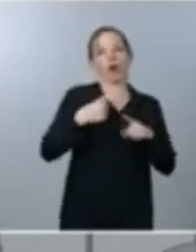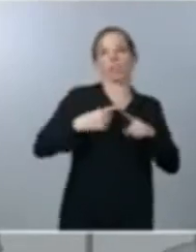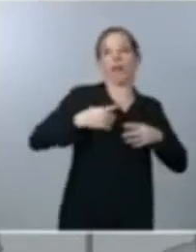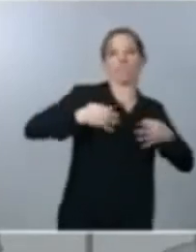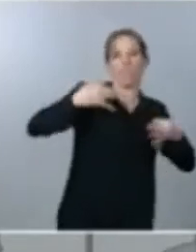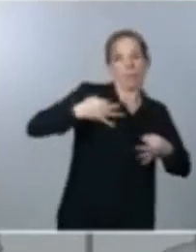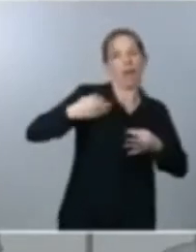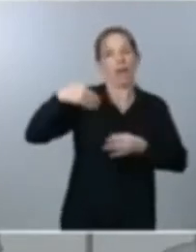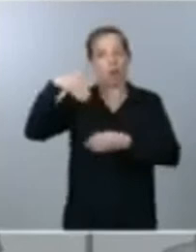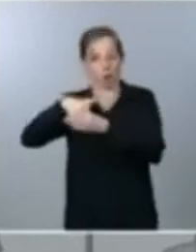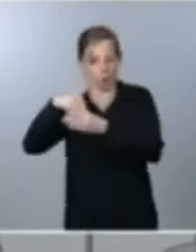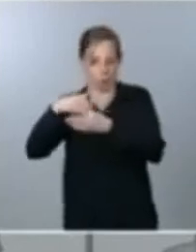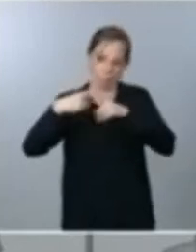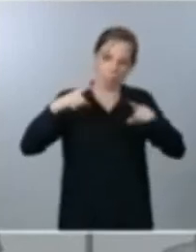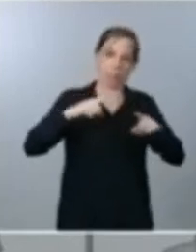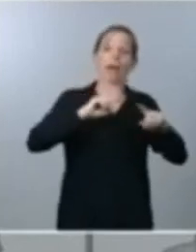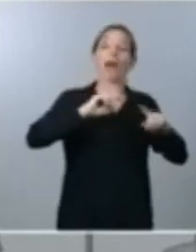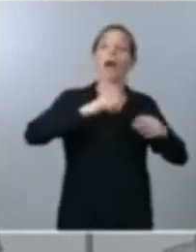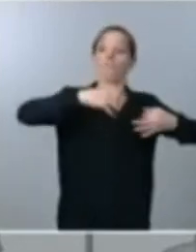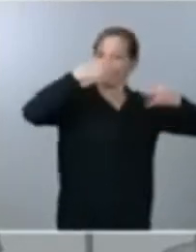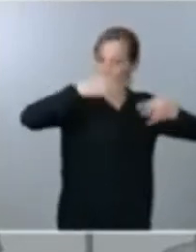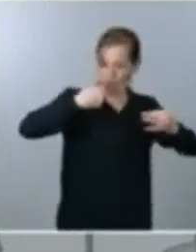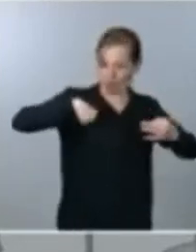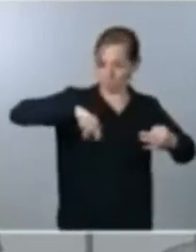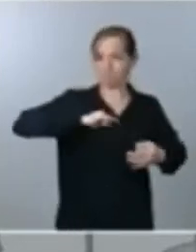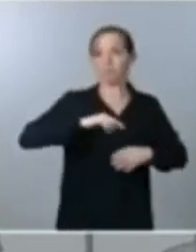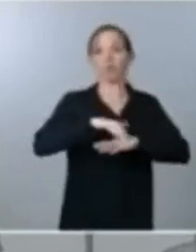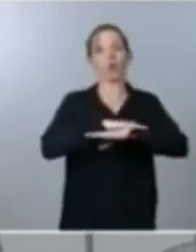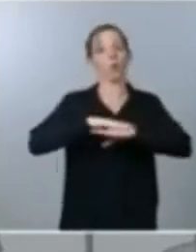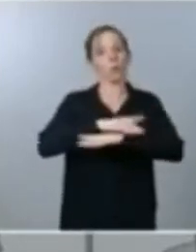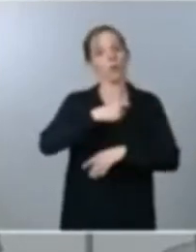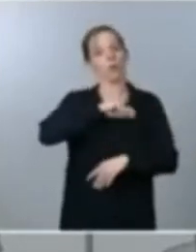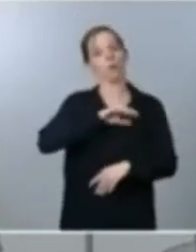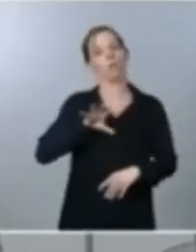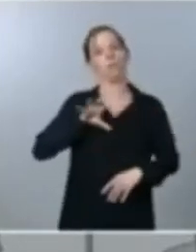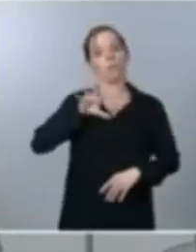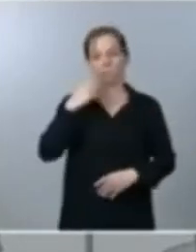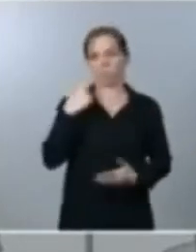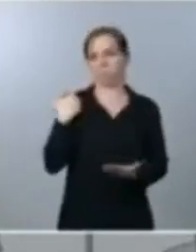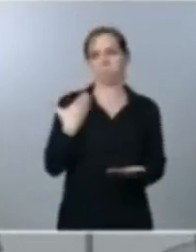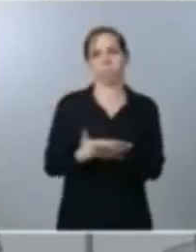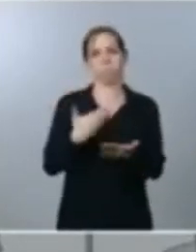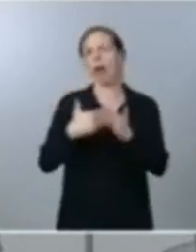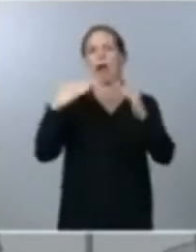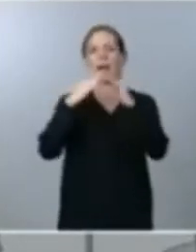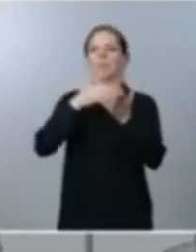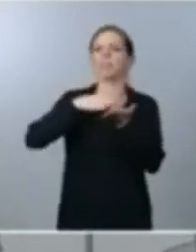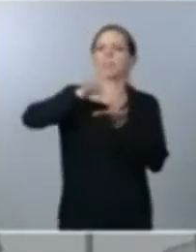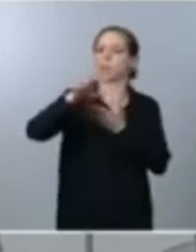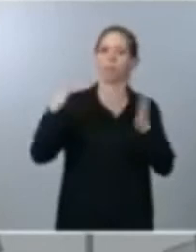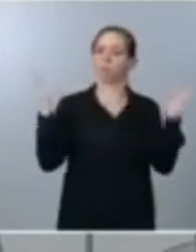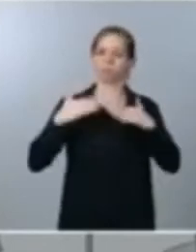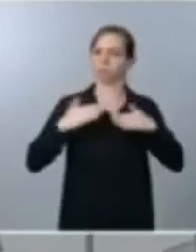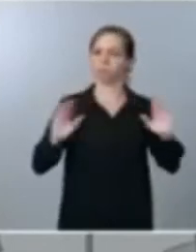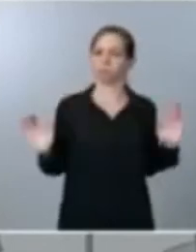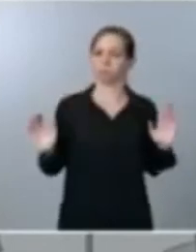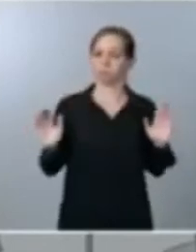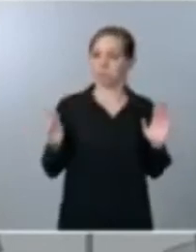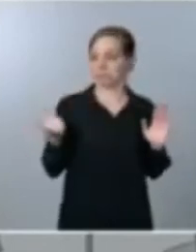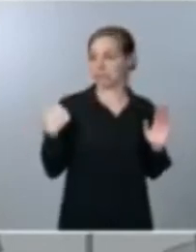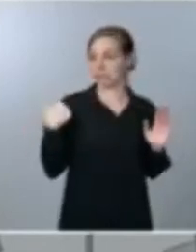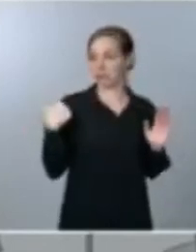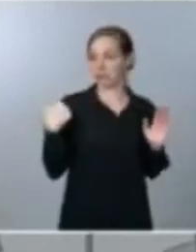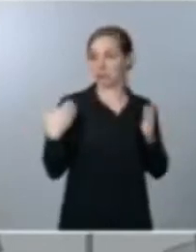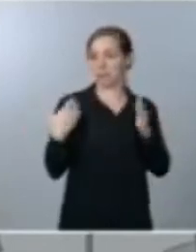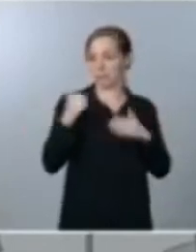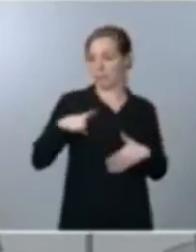cuestión formal el gobierno de España garantiza el que no va a haber desahucios hay medidas aprobadas a lo largo de estos últimos meses